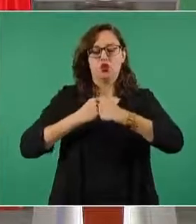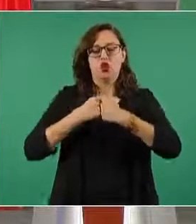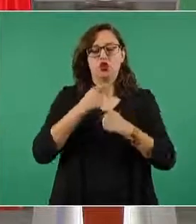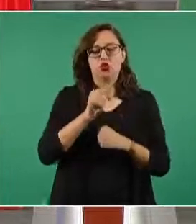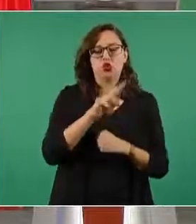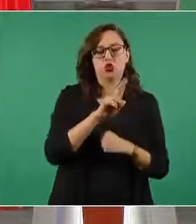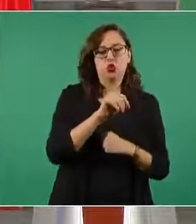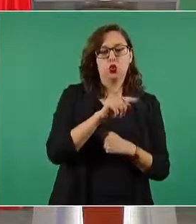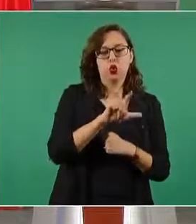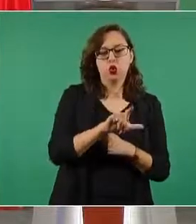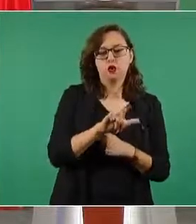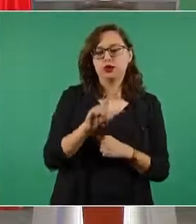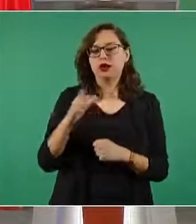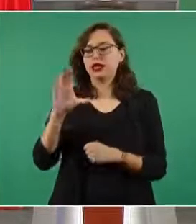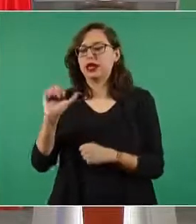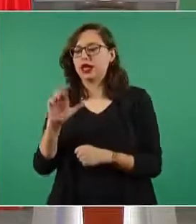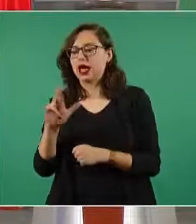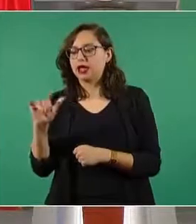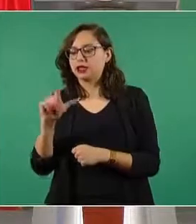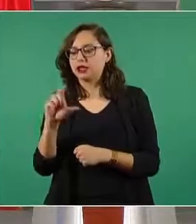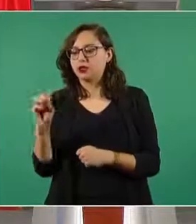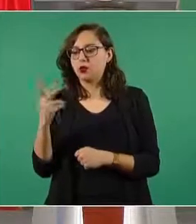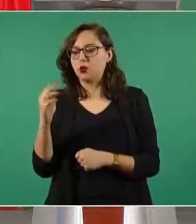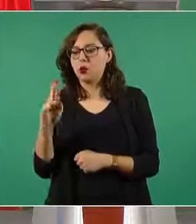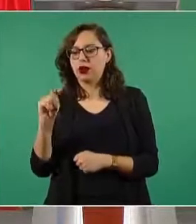Puerto ya